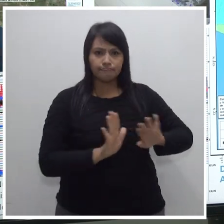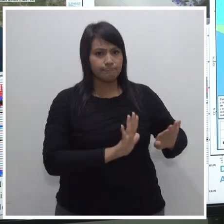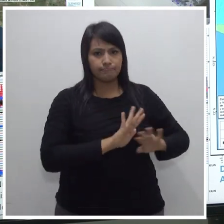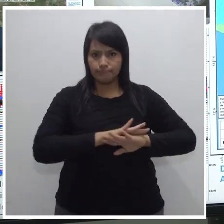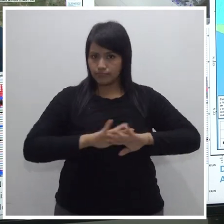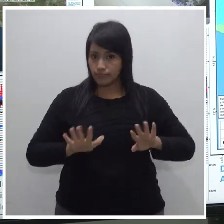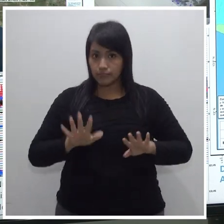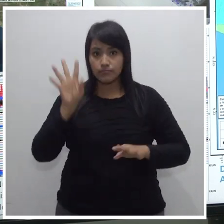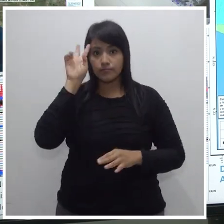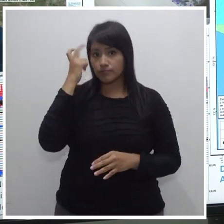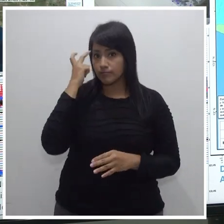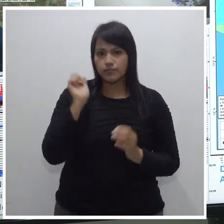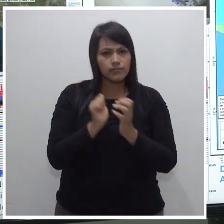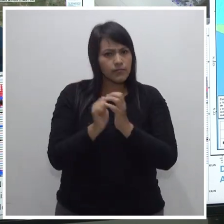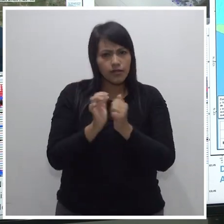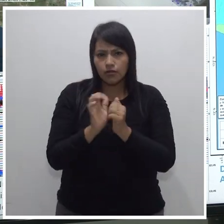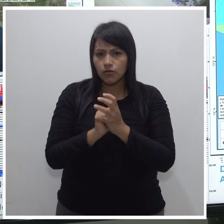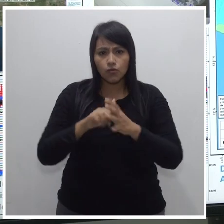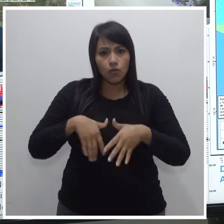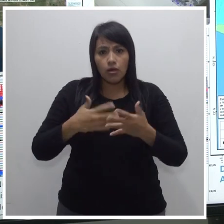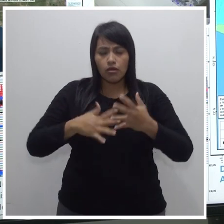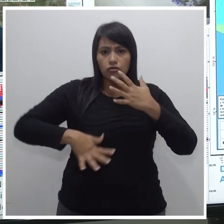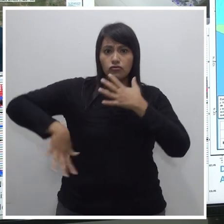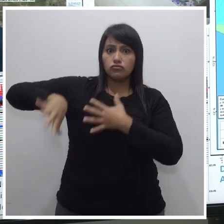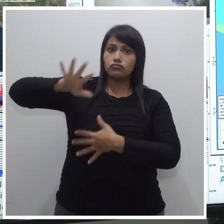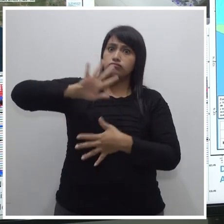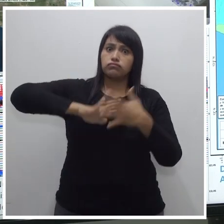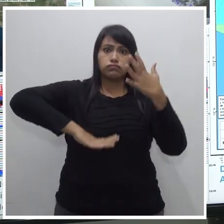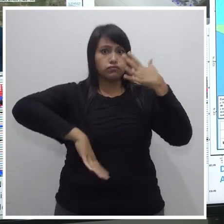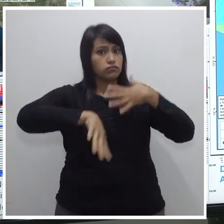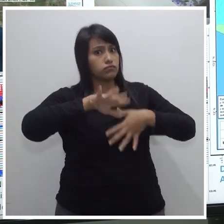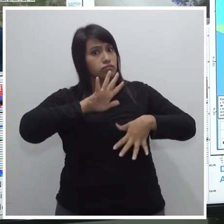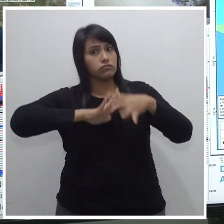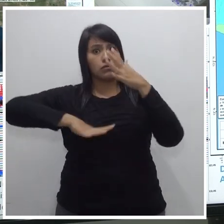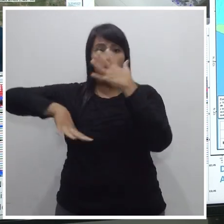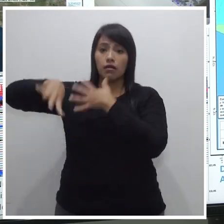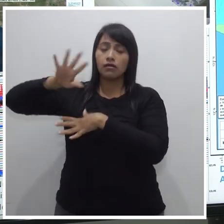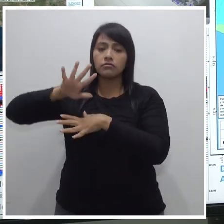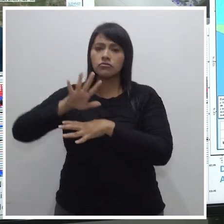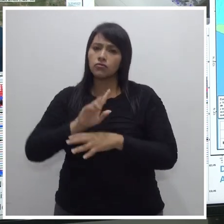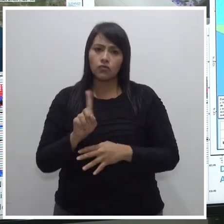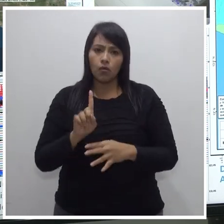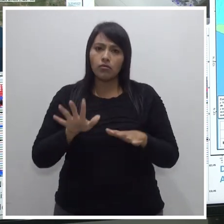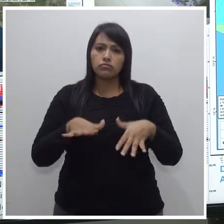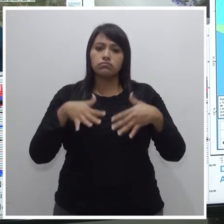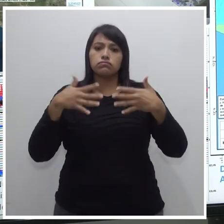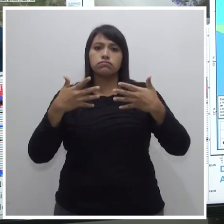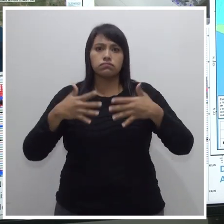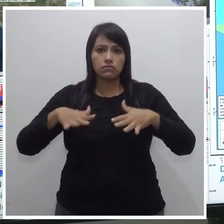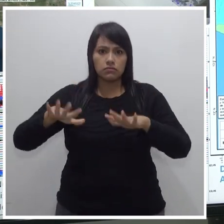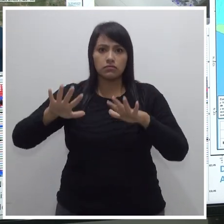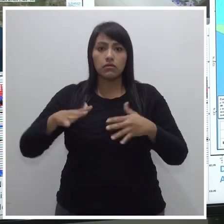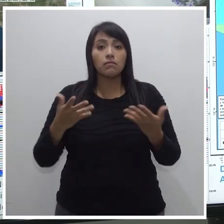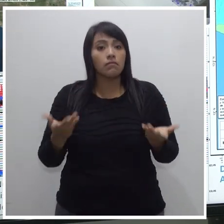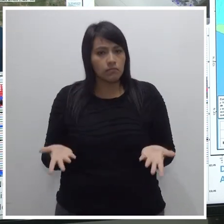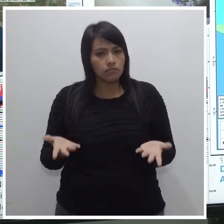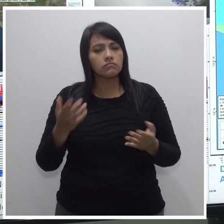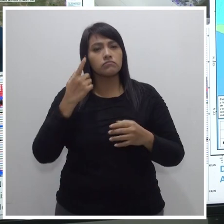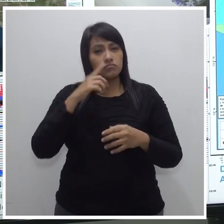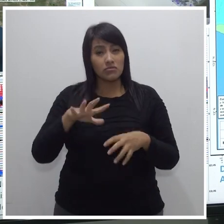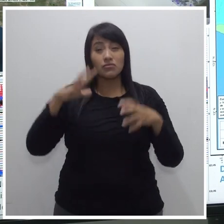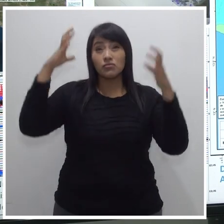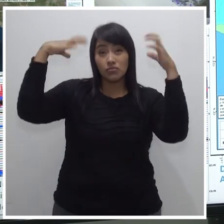ningún impacto en términos de olas más grandes, pero por las condiciones meteorológicas y tenemos